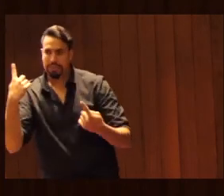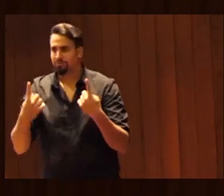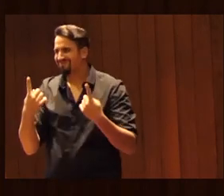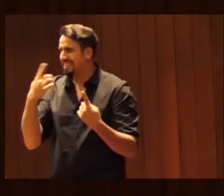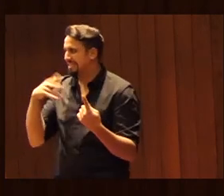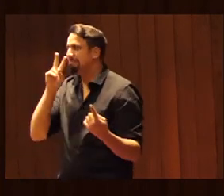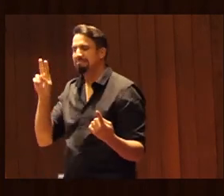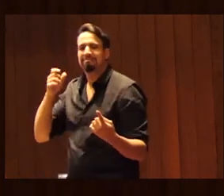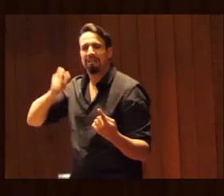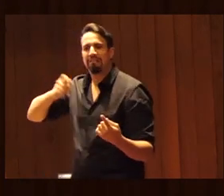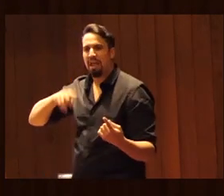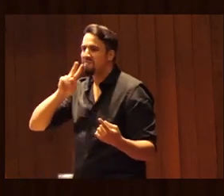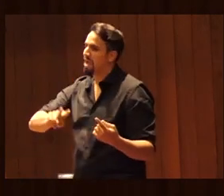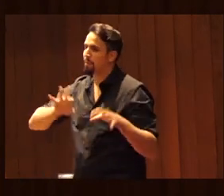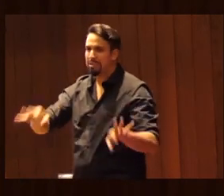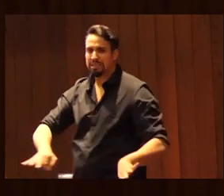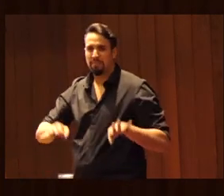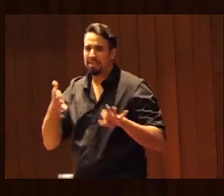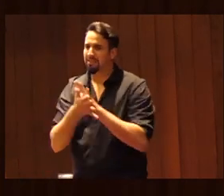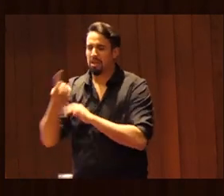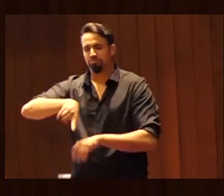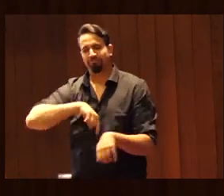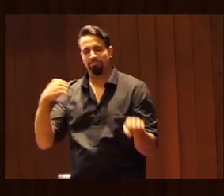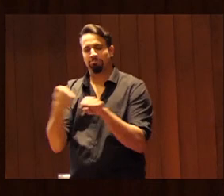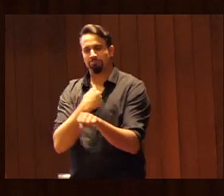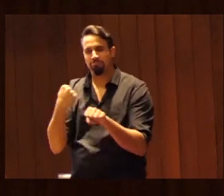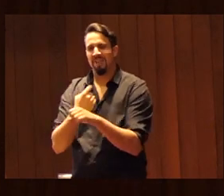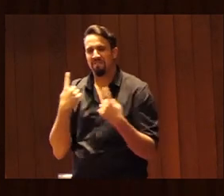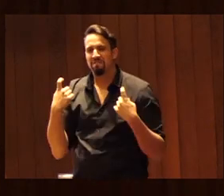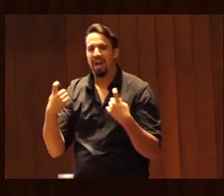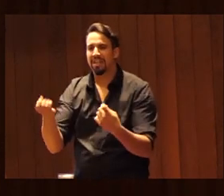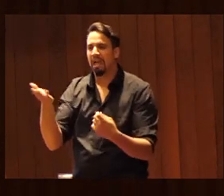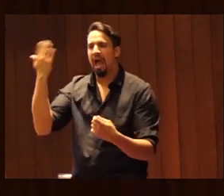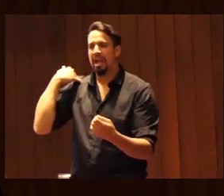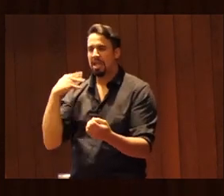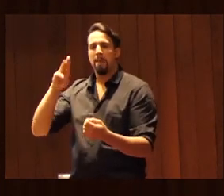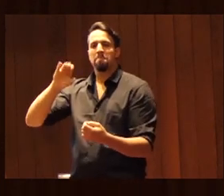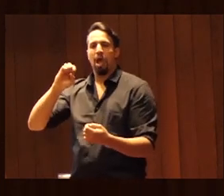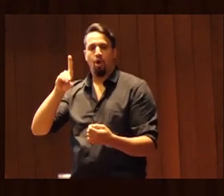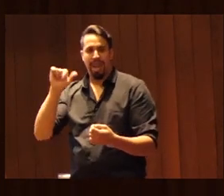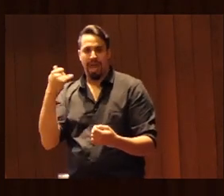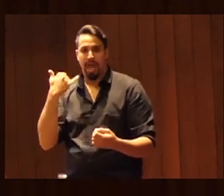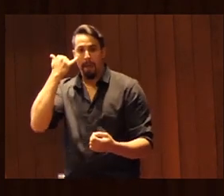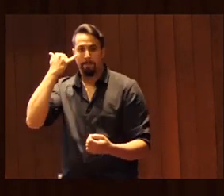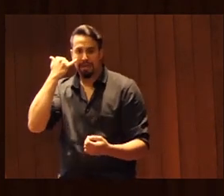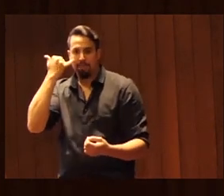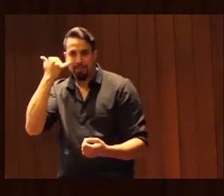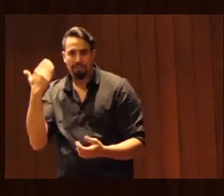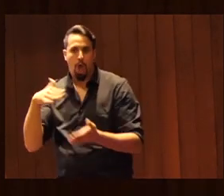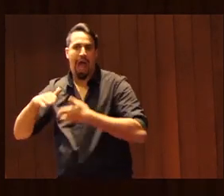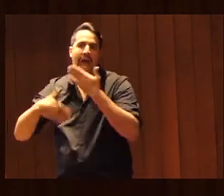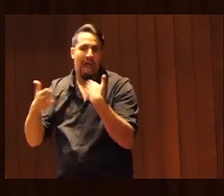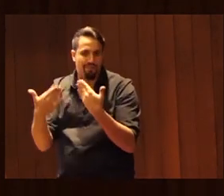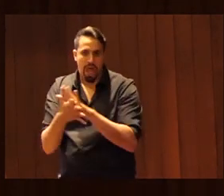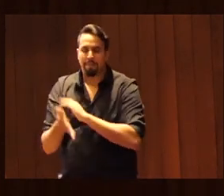aparece. Es una constante. Tenemos mucho trabajo que hacer. Ayer Paola hablaba de los micromachismos. Quizás hemos dado un gran salto